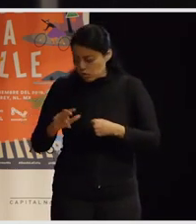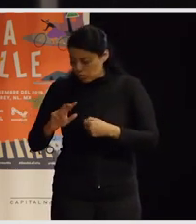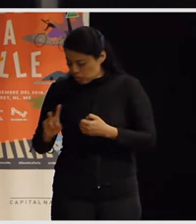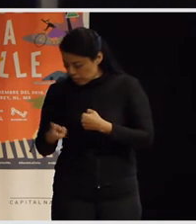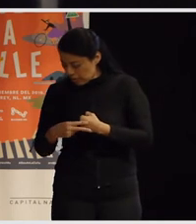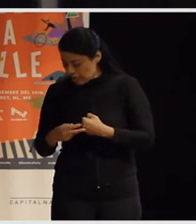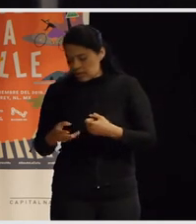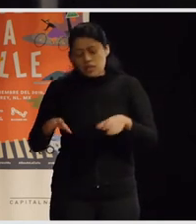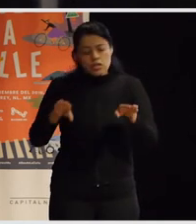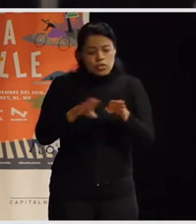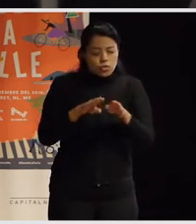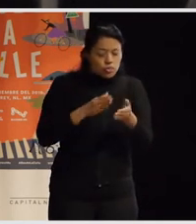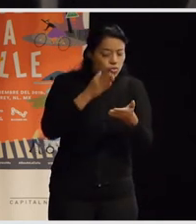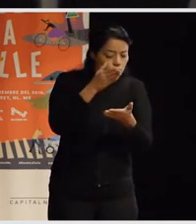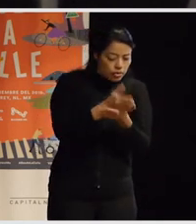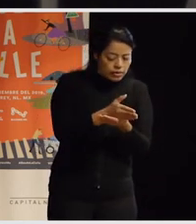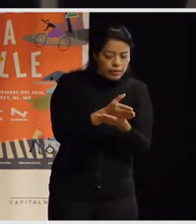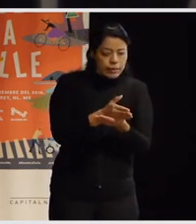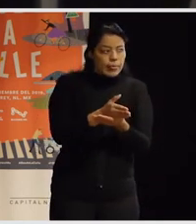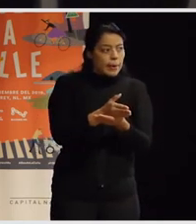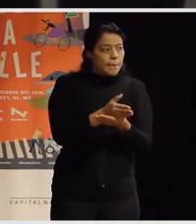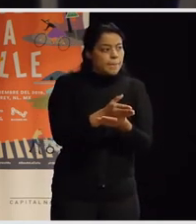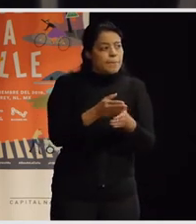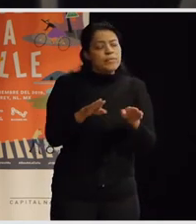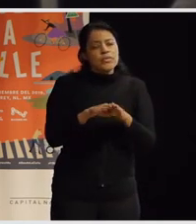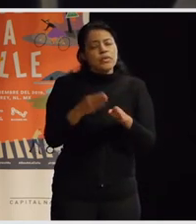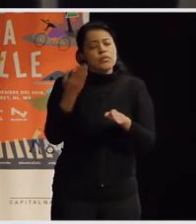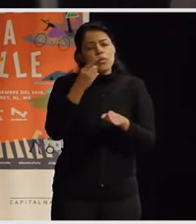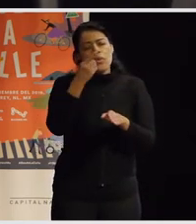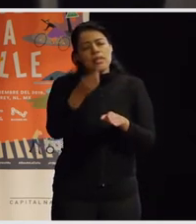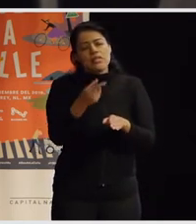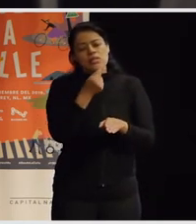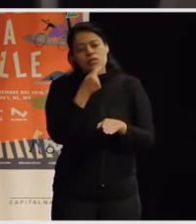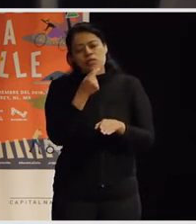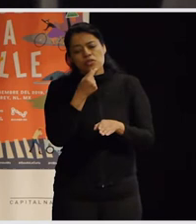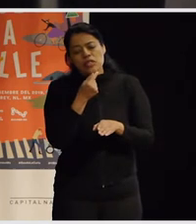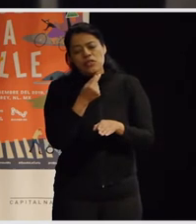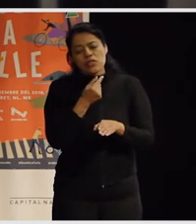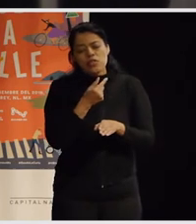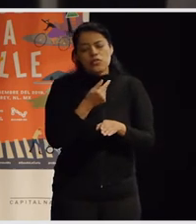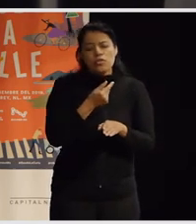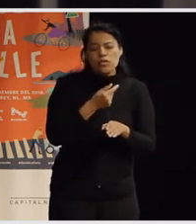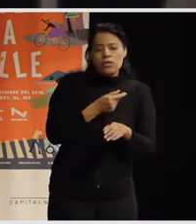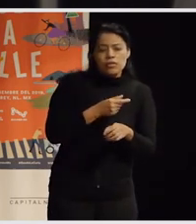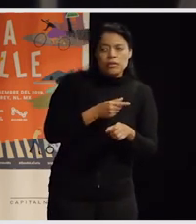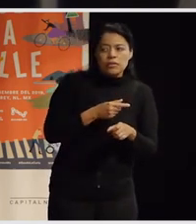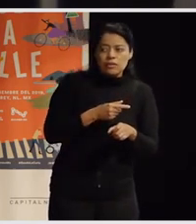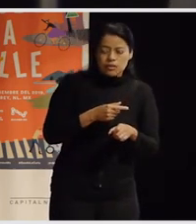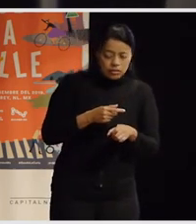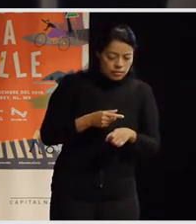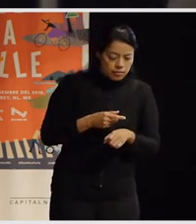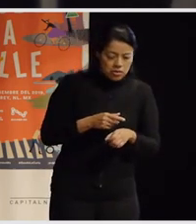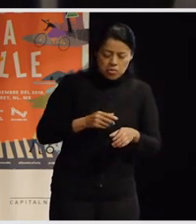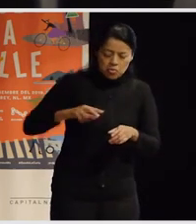hacemos intervenciones como decías ¿no? donde los niños y niñas blancos pueden transitar